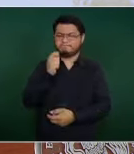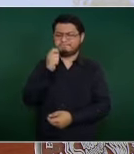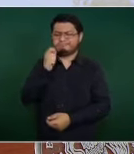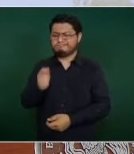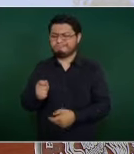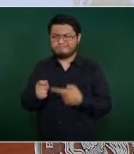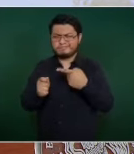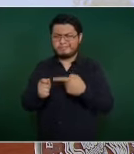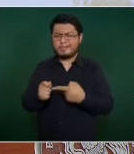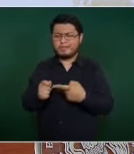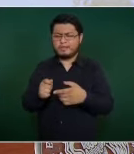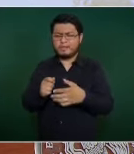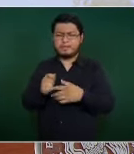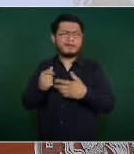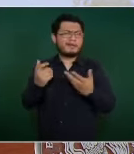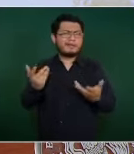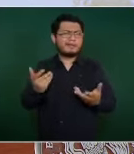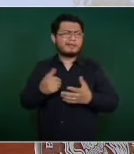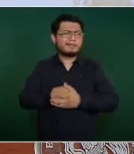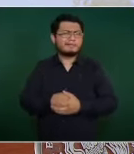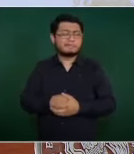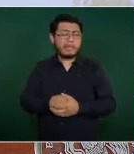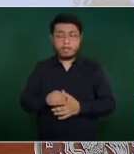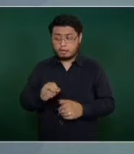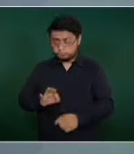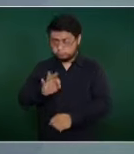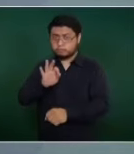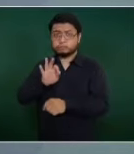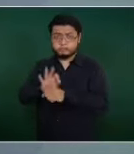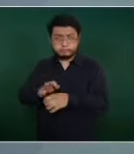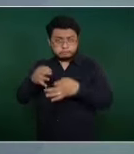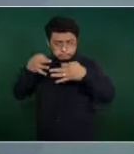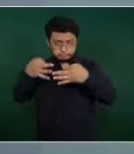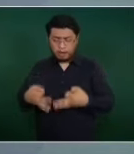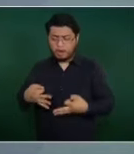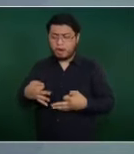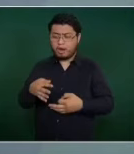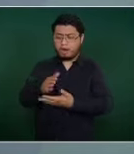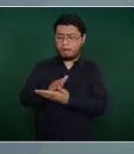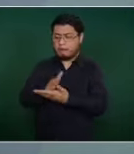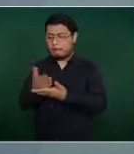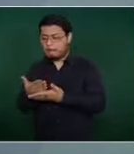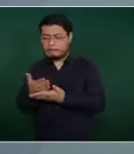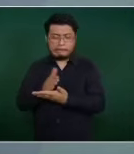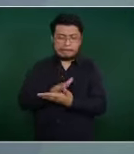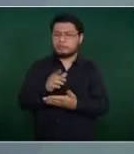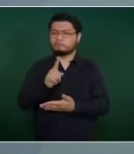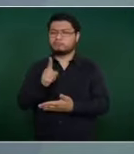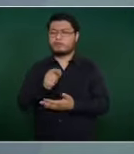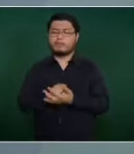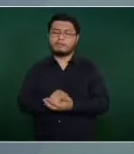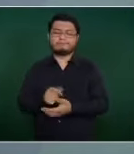imparcialidad de elecciones limpias, libres.